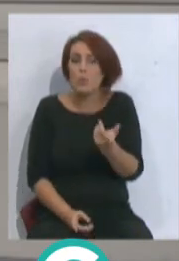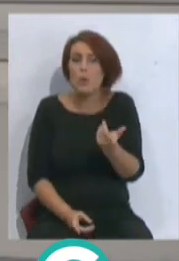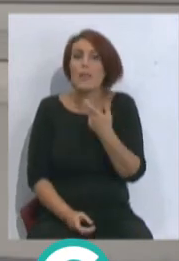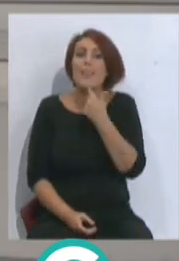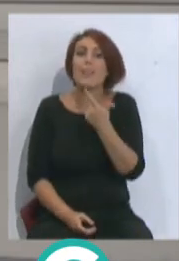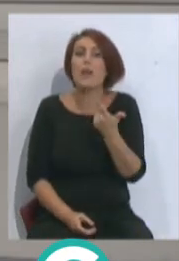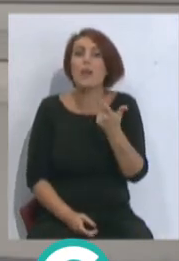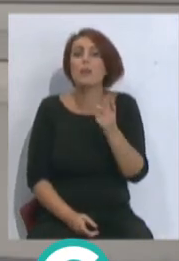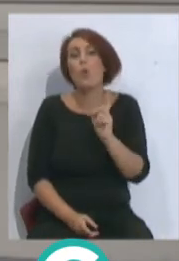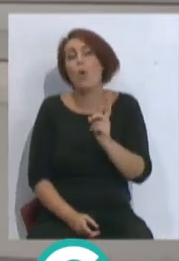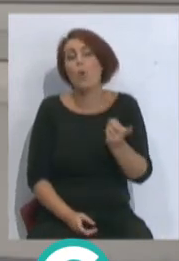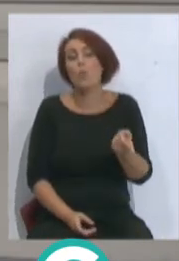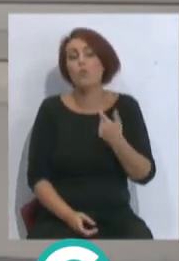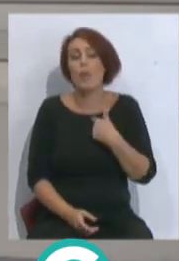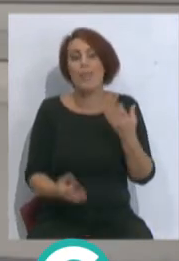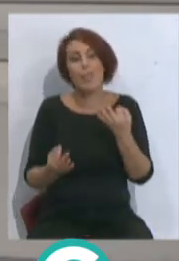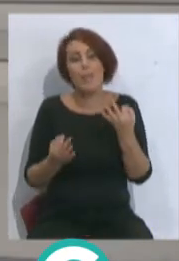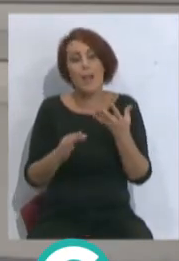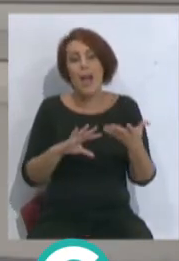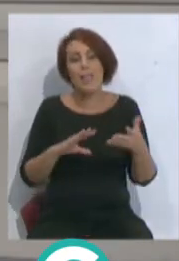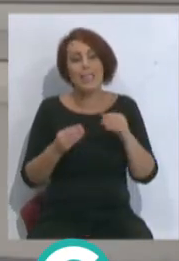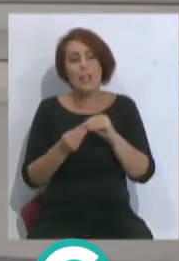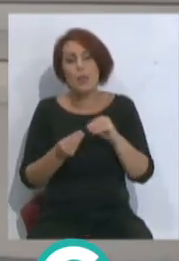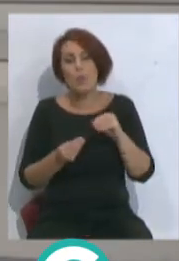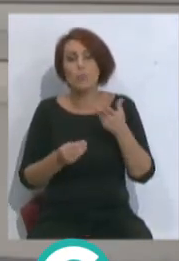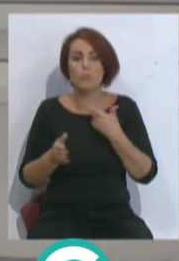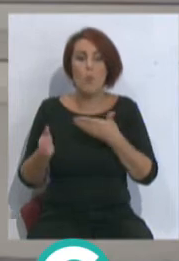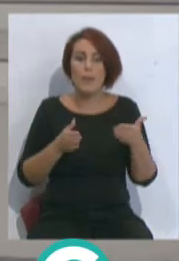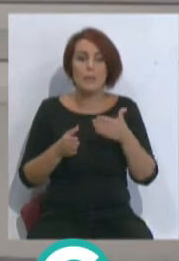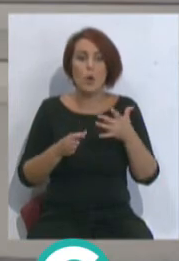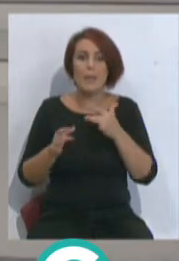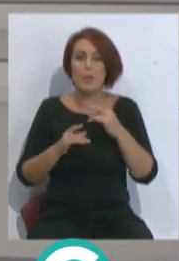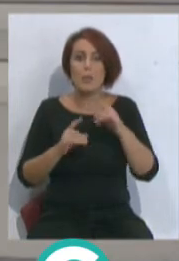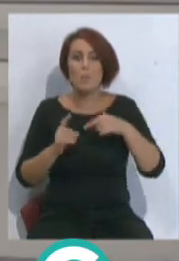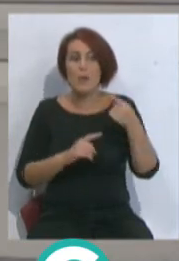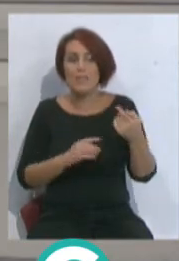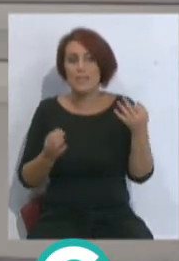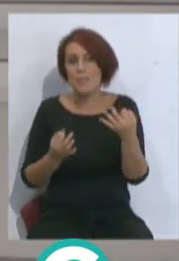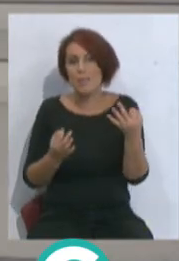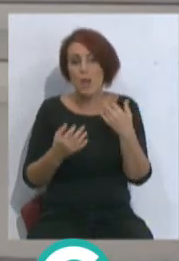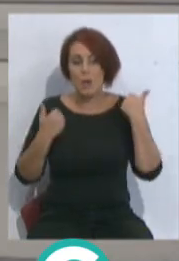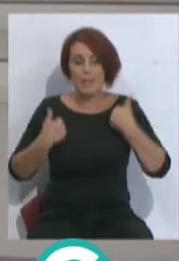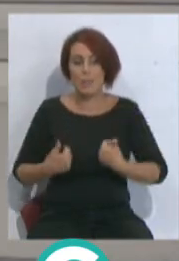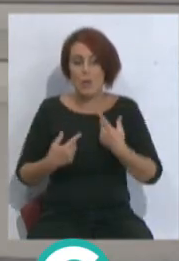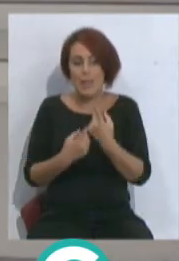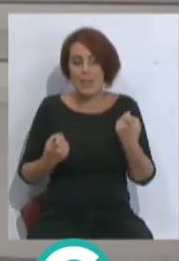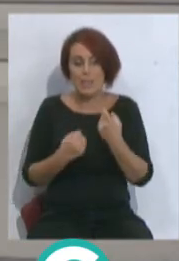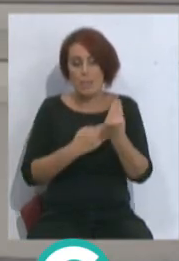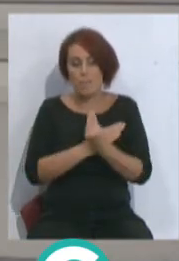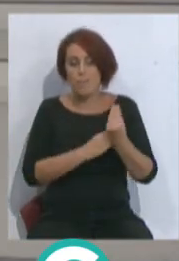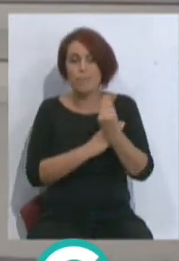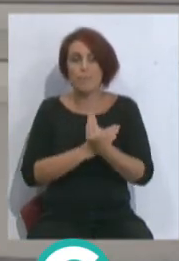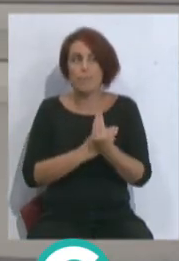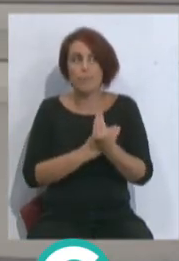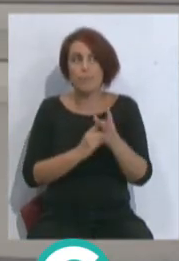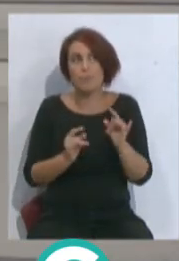te dicen, no, después viene la readaptación, los momentos después del partido es cuando más el organismo necesita cuidarse y todas